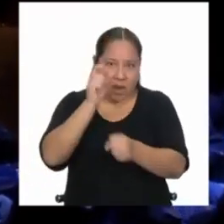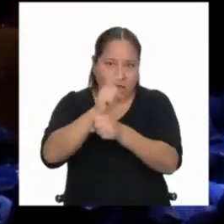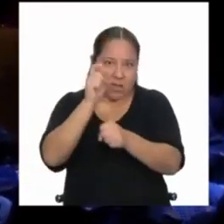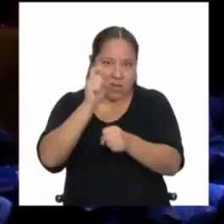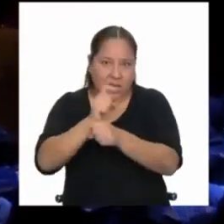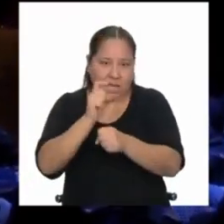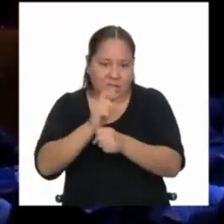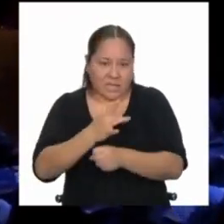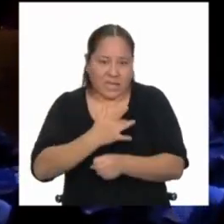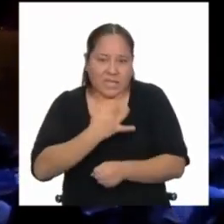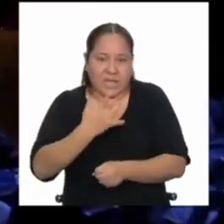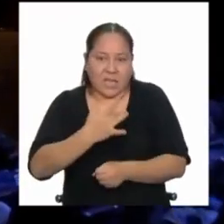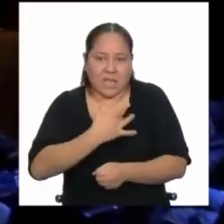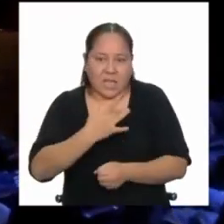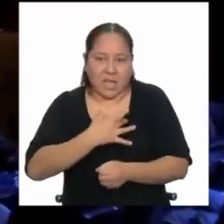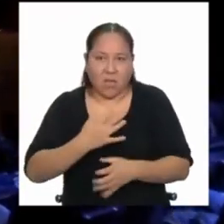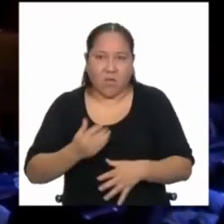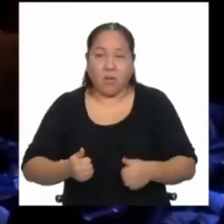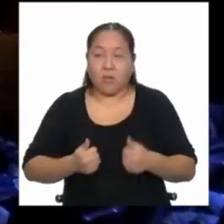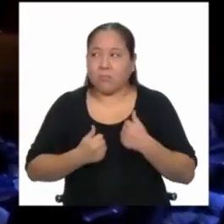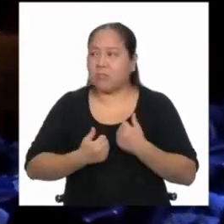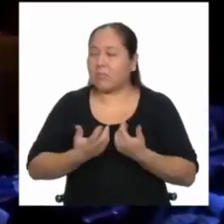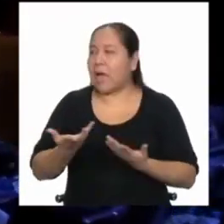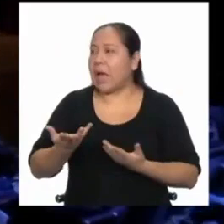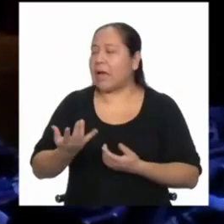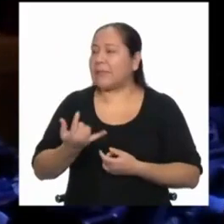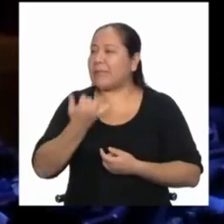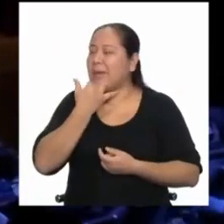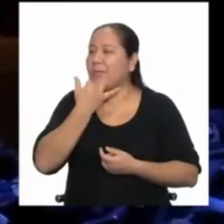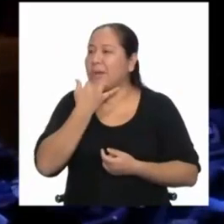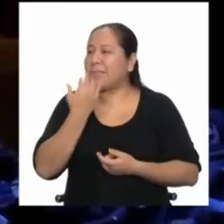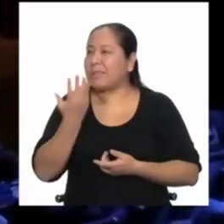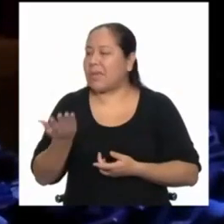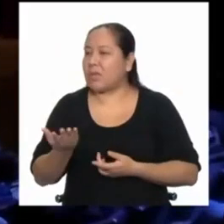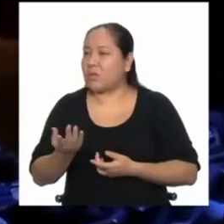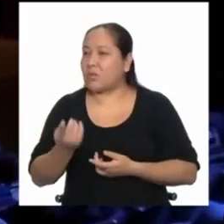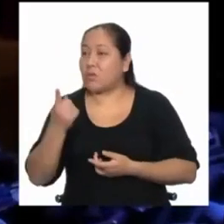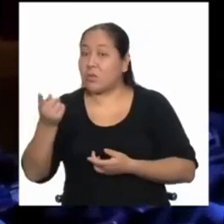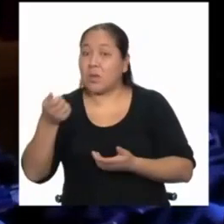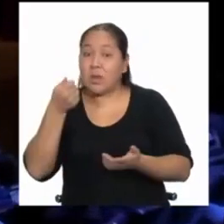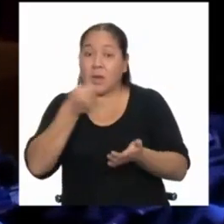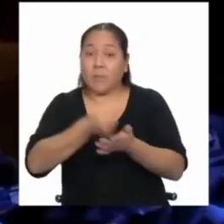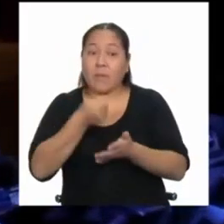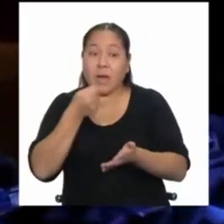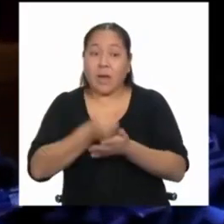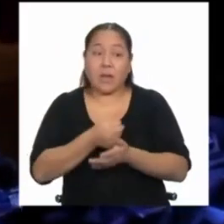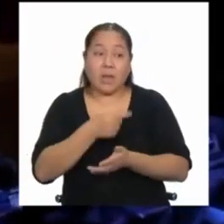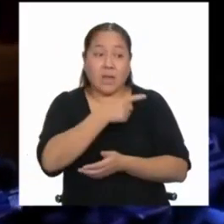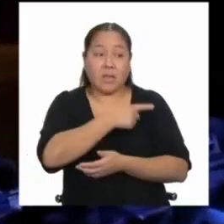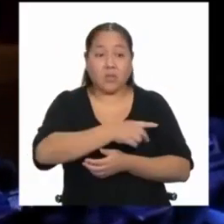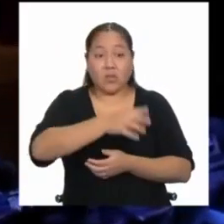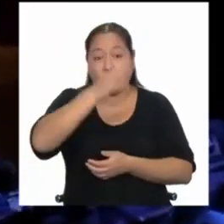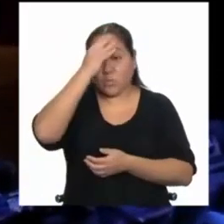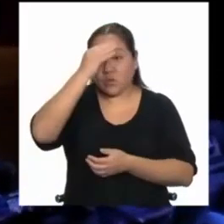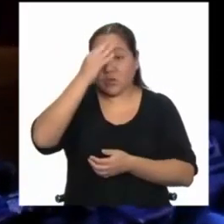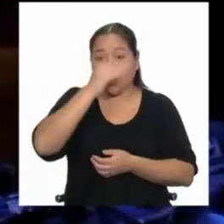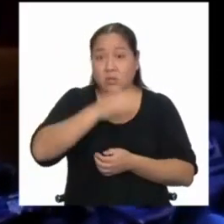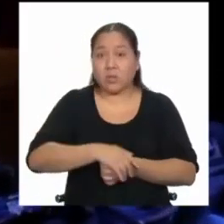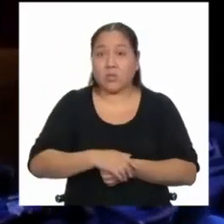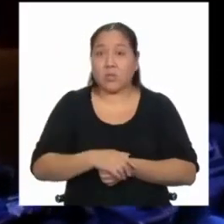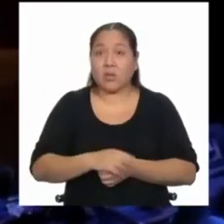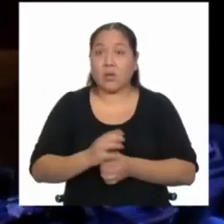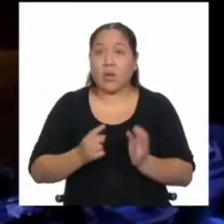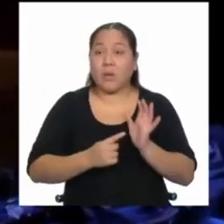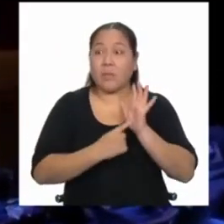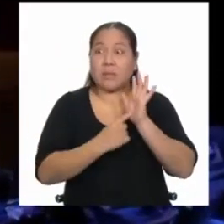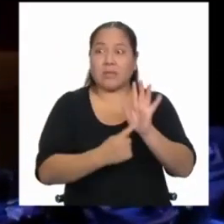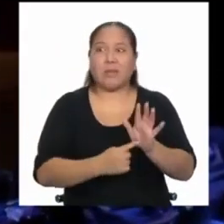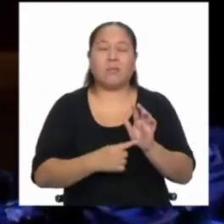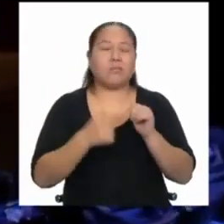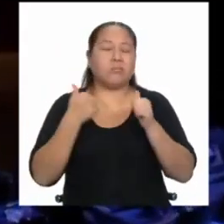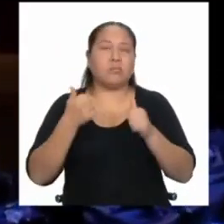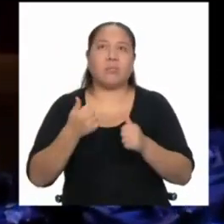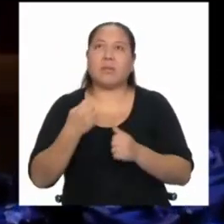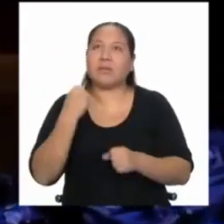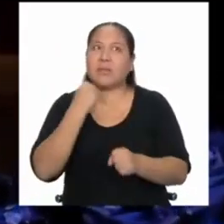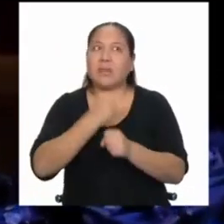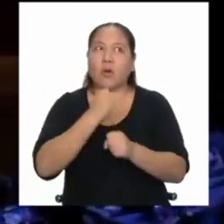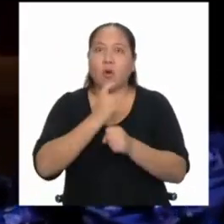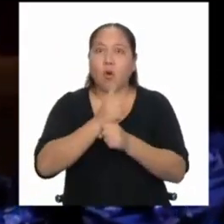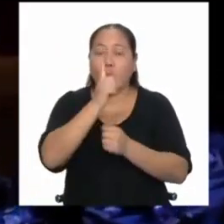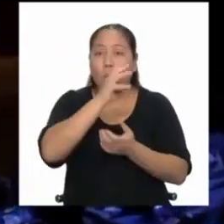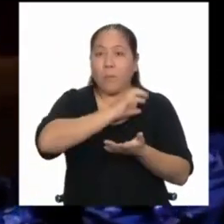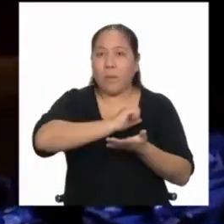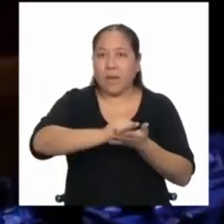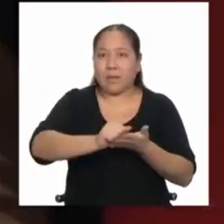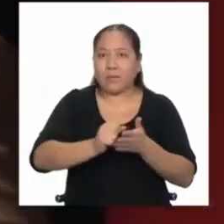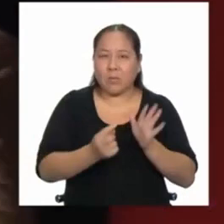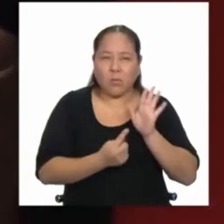vivirlo. Entonces, le dije, mira, ¿qué pasa? Si simplemente ustedes le pagan a estos chicos que van a hacer una presentación magnífica, vamos a trabajar un mes, vamos a